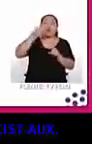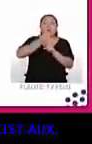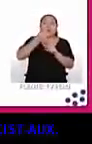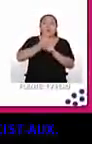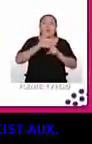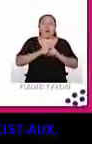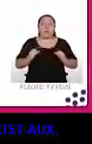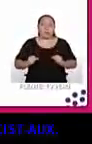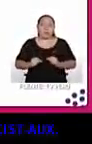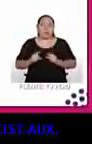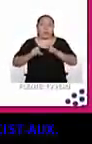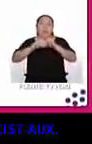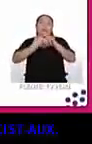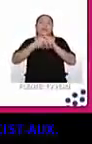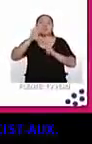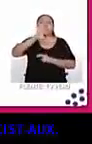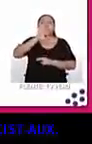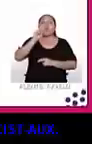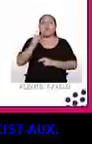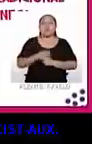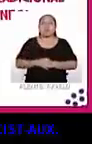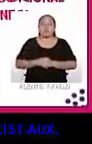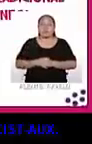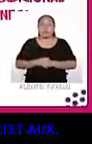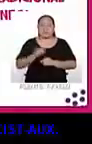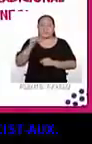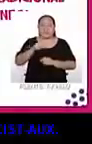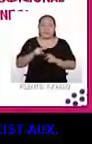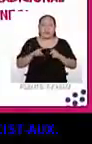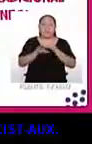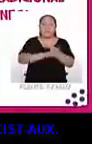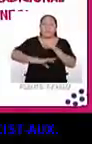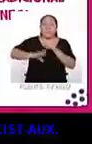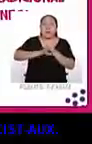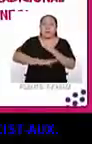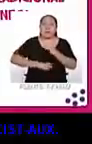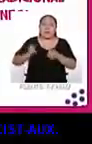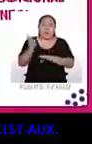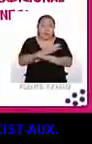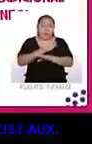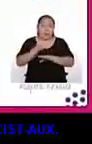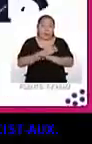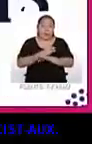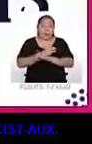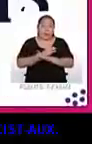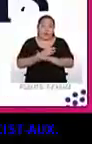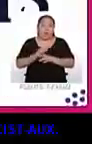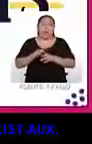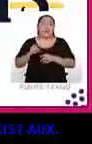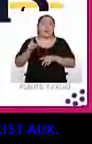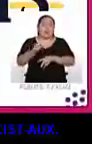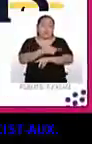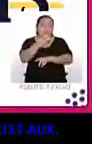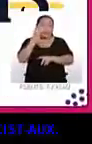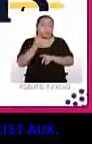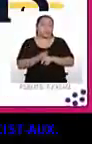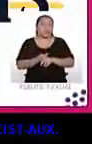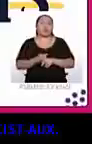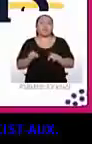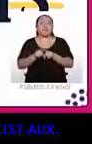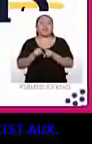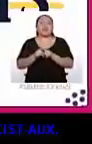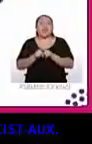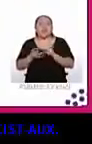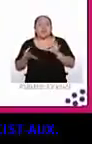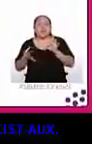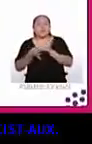los años 90. El J-pop moderno tiene sus raíces en la música tradicional japonesa, pero significativamente en The Beatles. ¿Lo